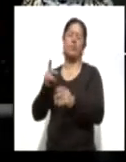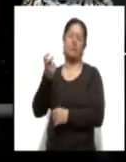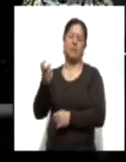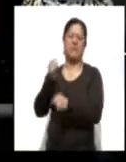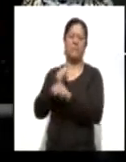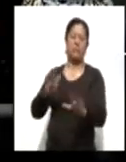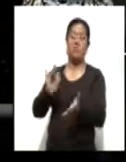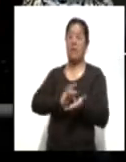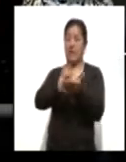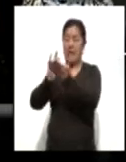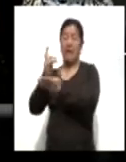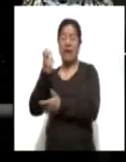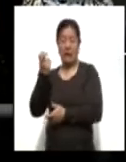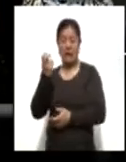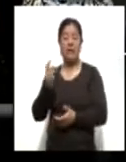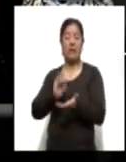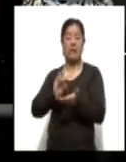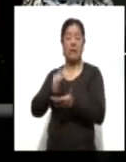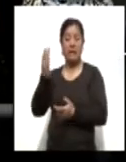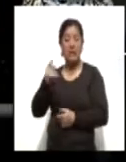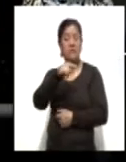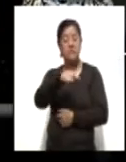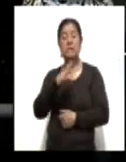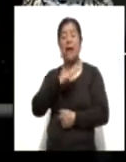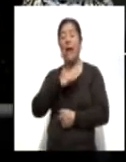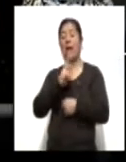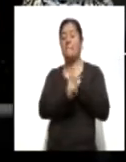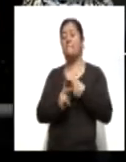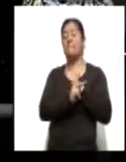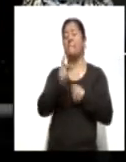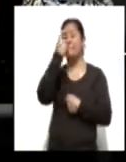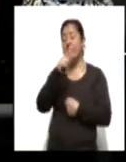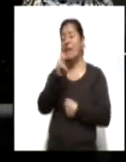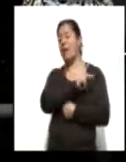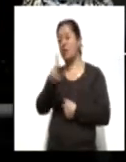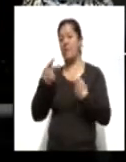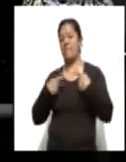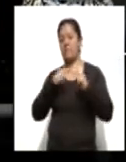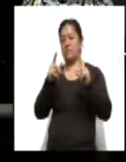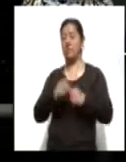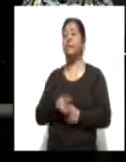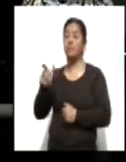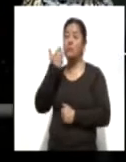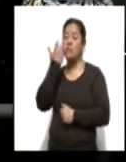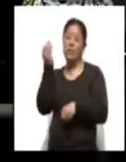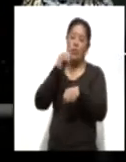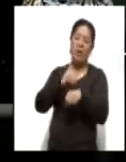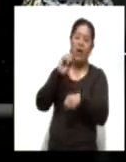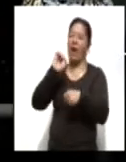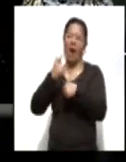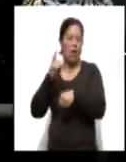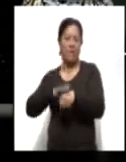quedarse con estas plazas de protección federal. Muchísimas gracias por acompañarnos. No sé si usted guste agregar alguna información,